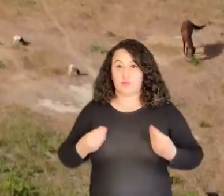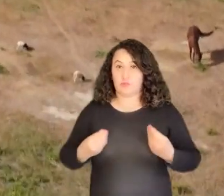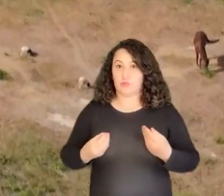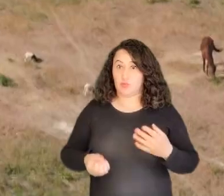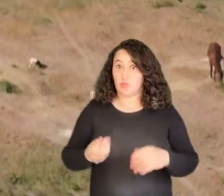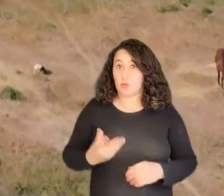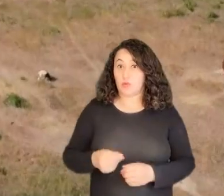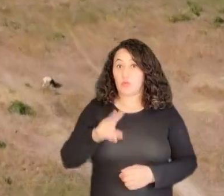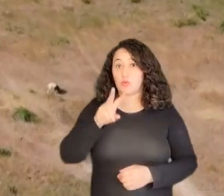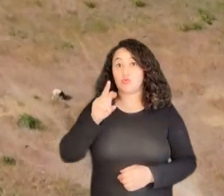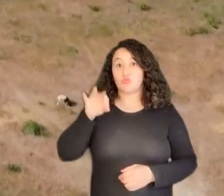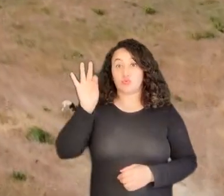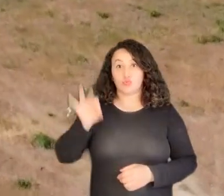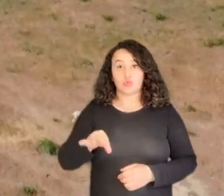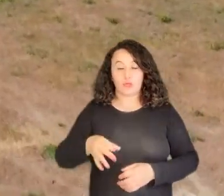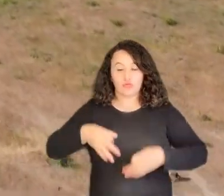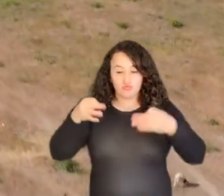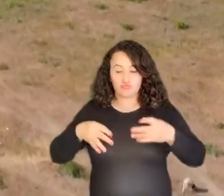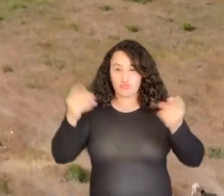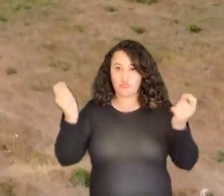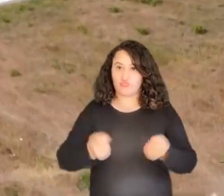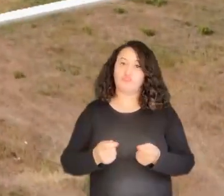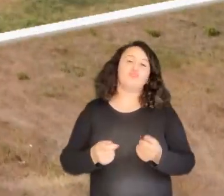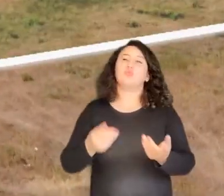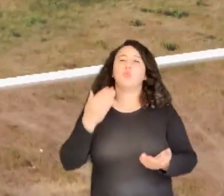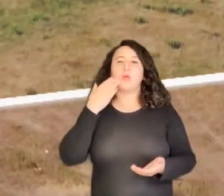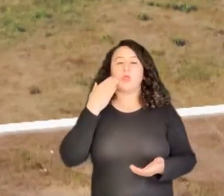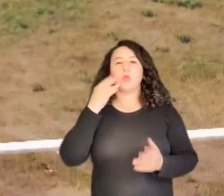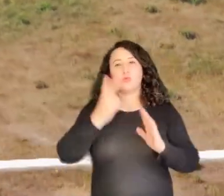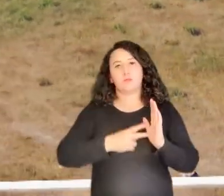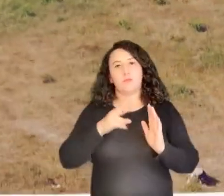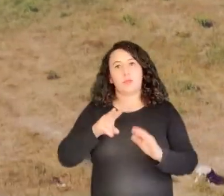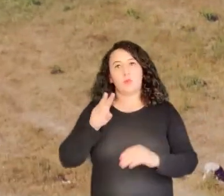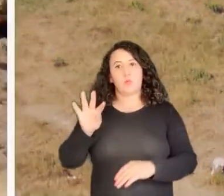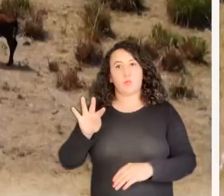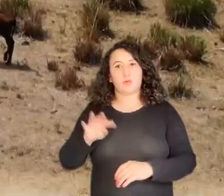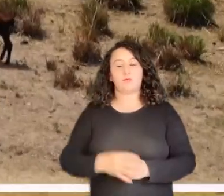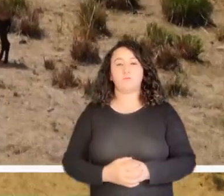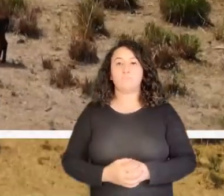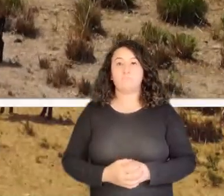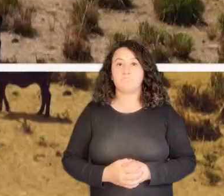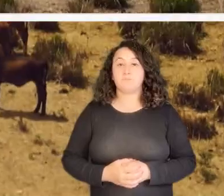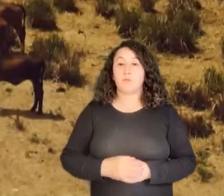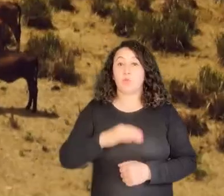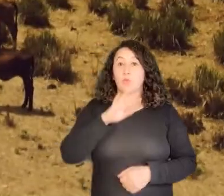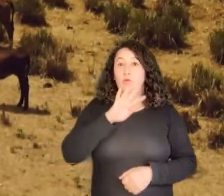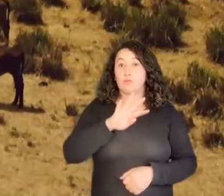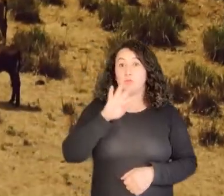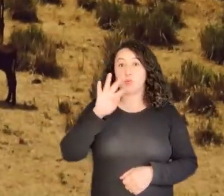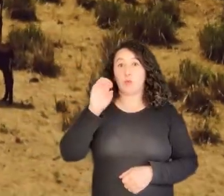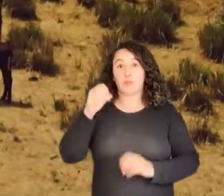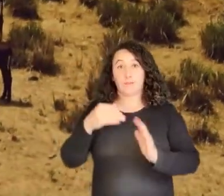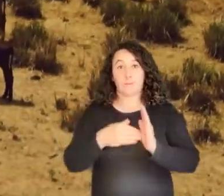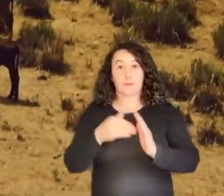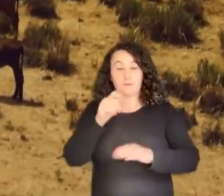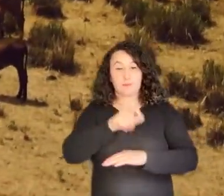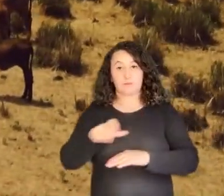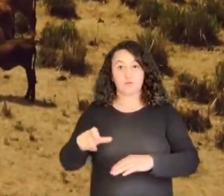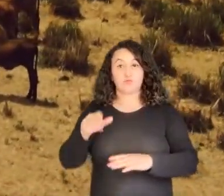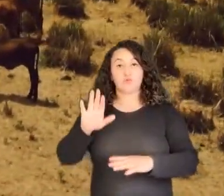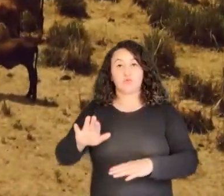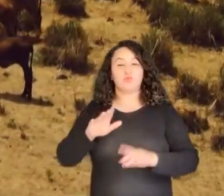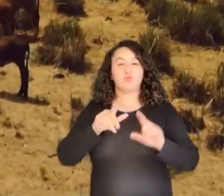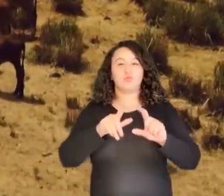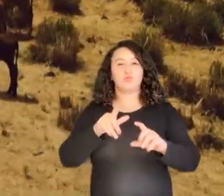representan el 2% del total de la población en Colombia, estimada para el 2024. De las 440 mil personas que hacen